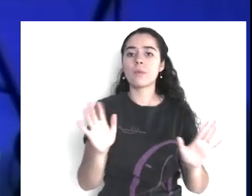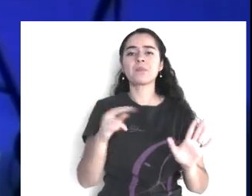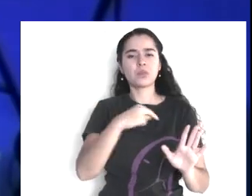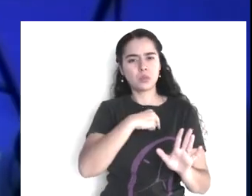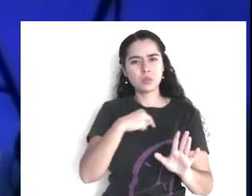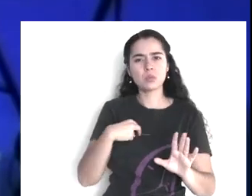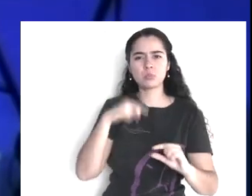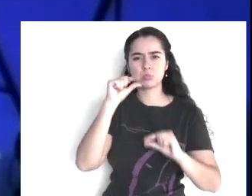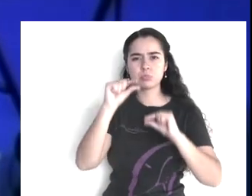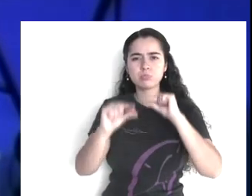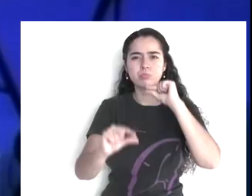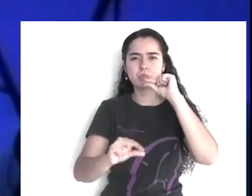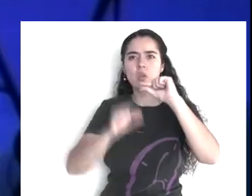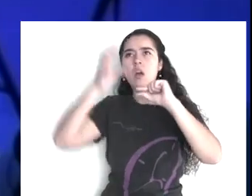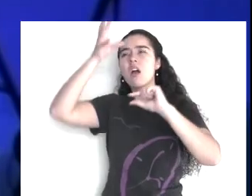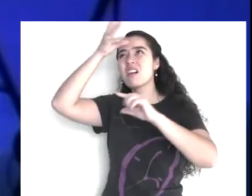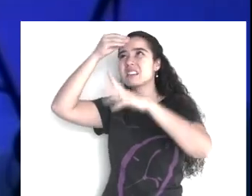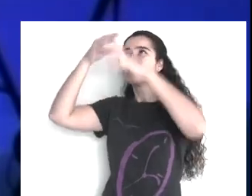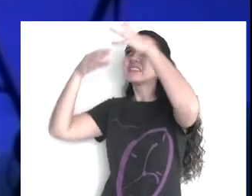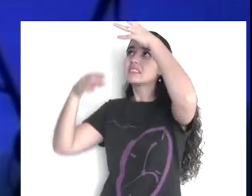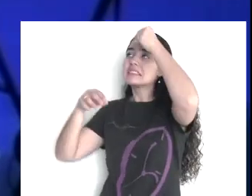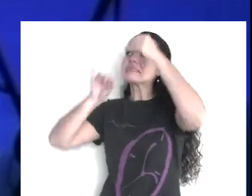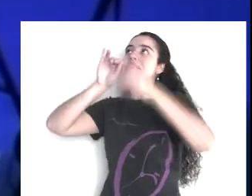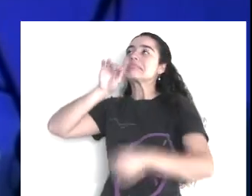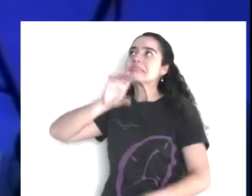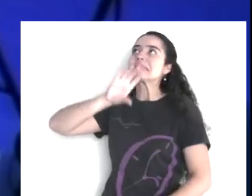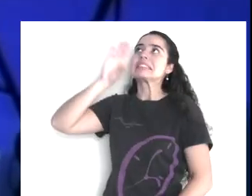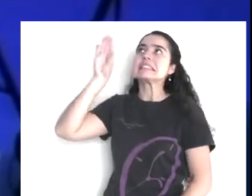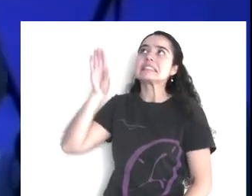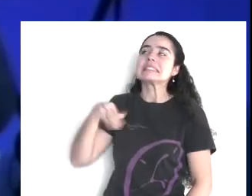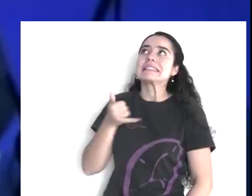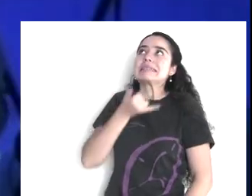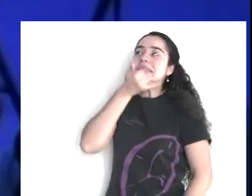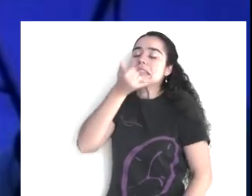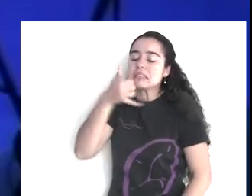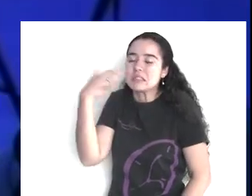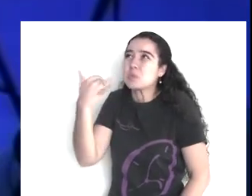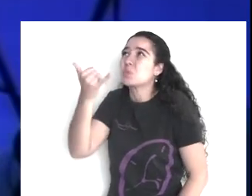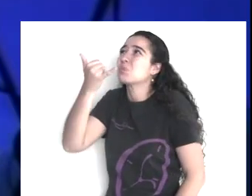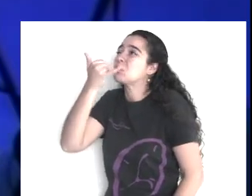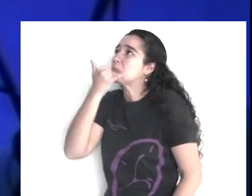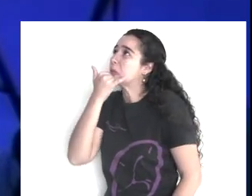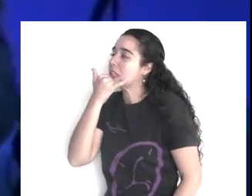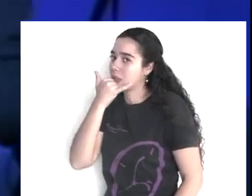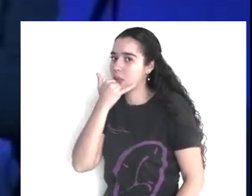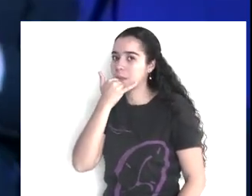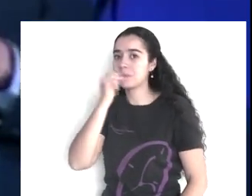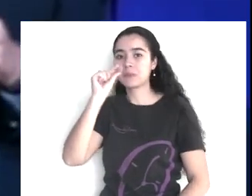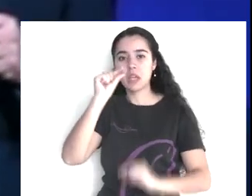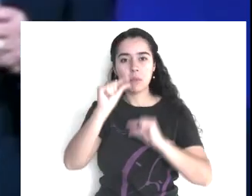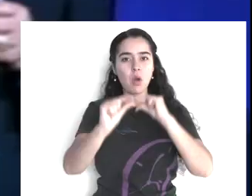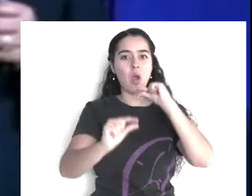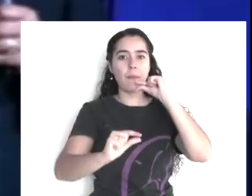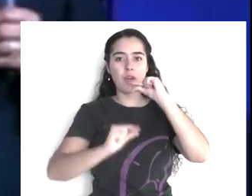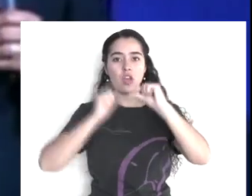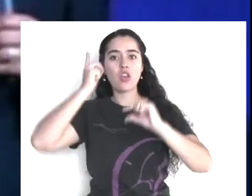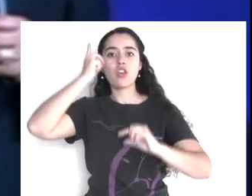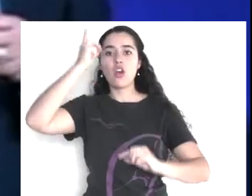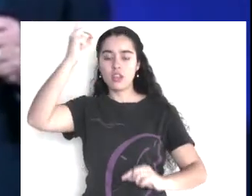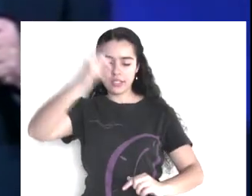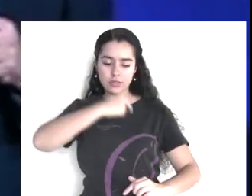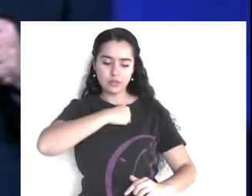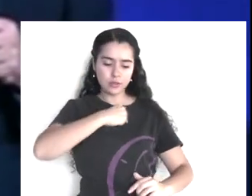corazón, que naciste de nuevo, en ese momento inició el proceso que la Biblia llama como